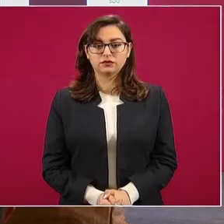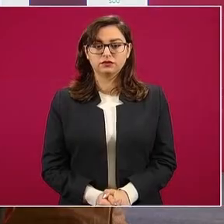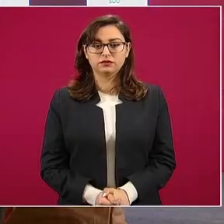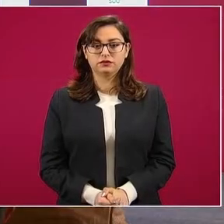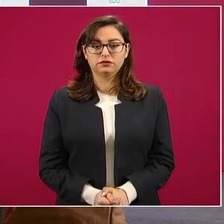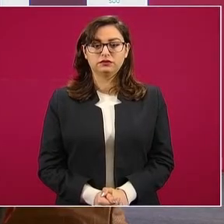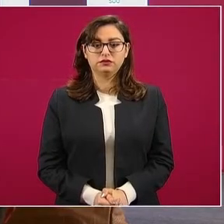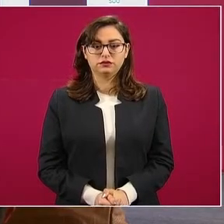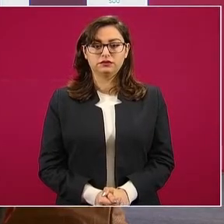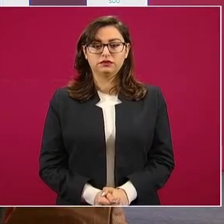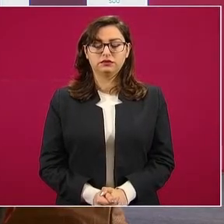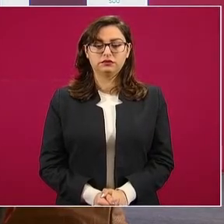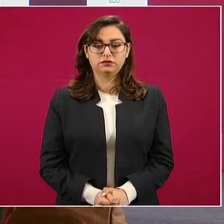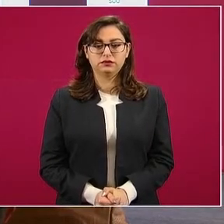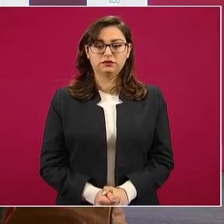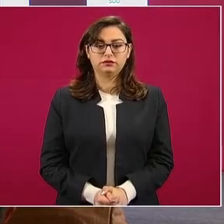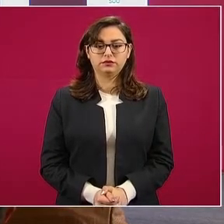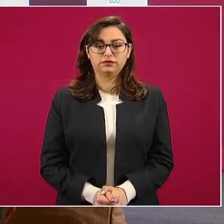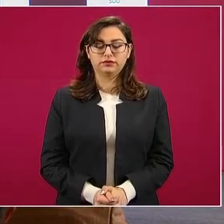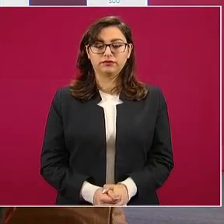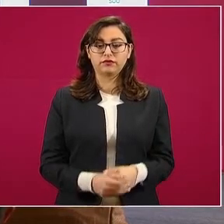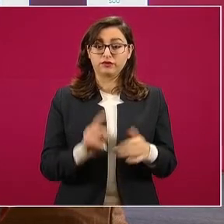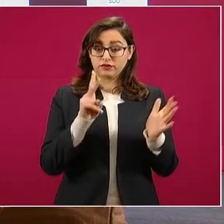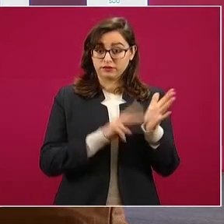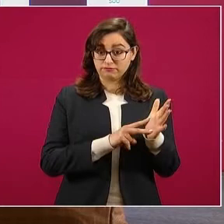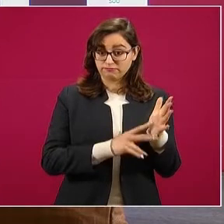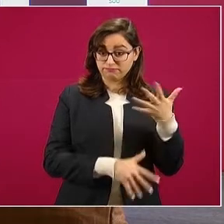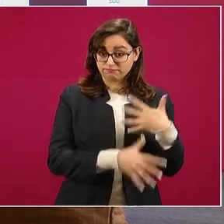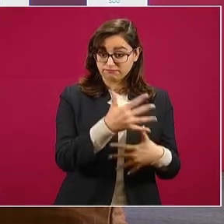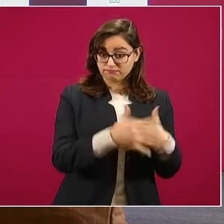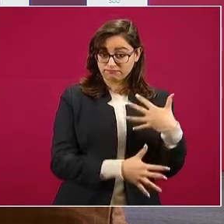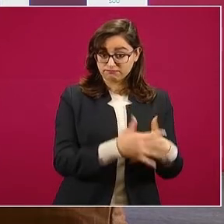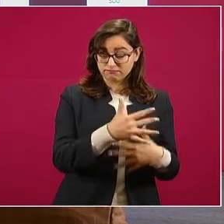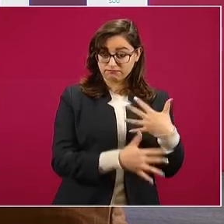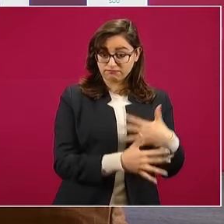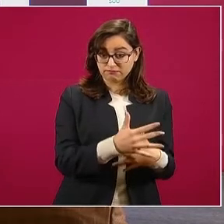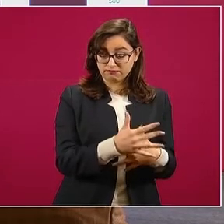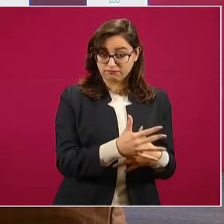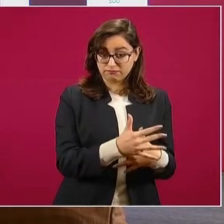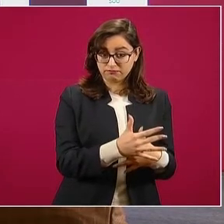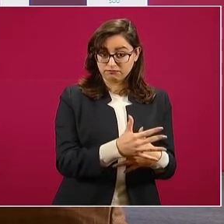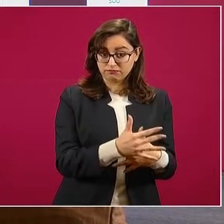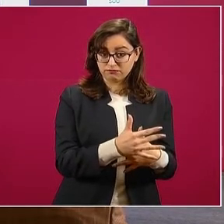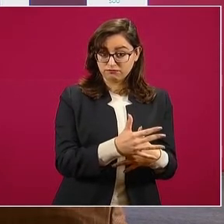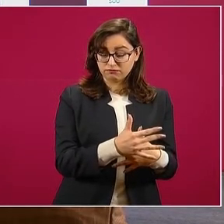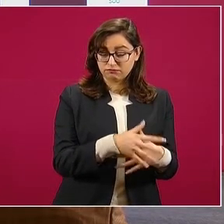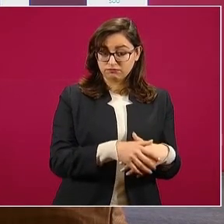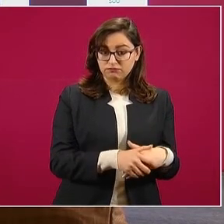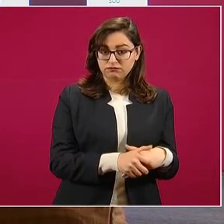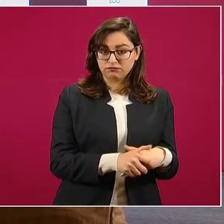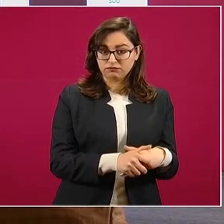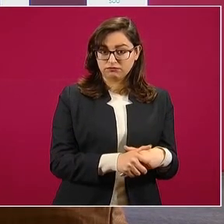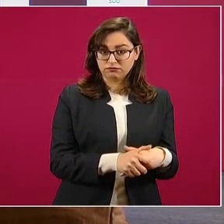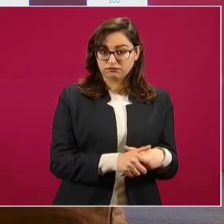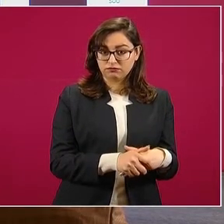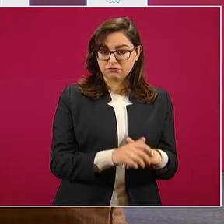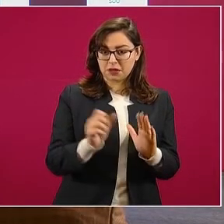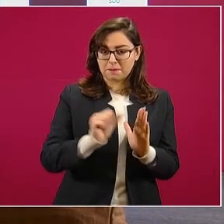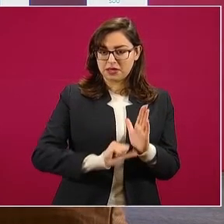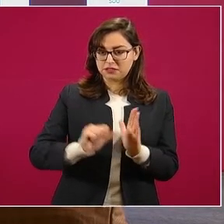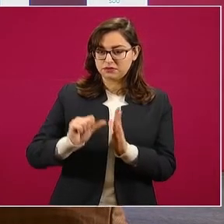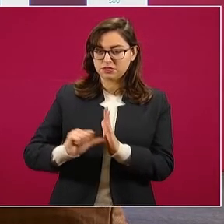Esto es 15, lo que no sé, el promedio mensual.